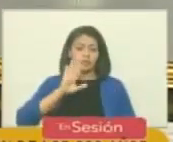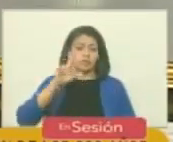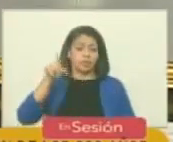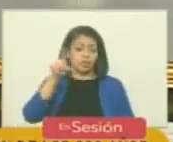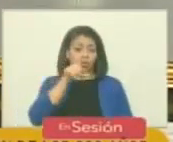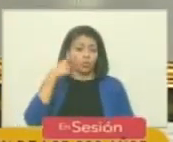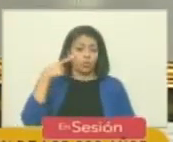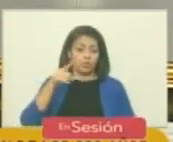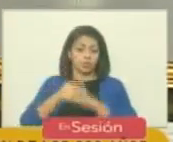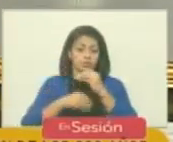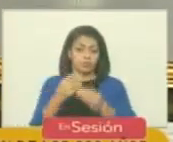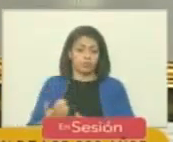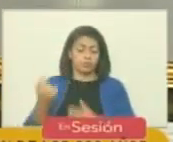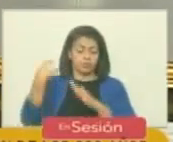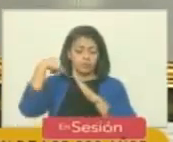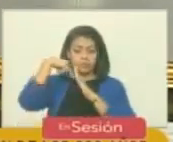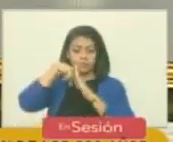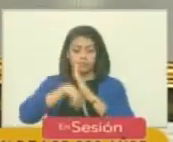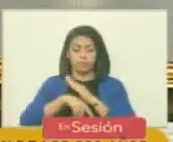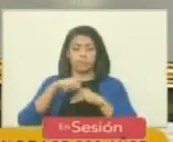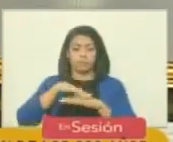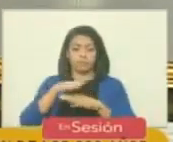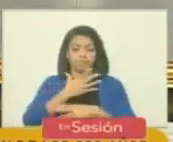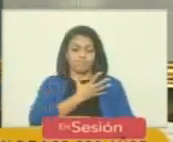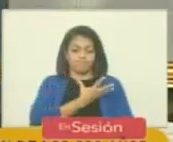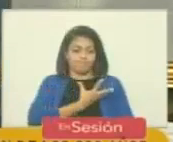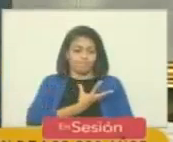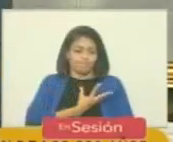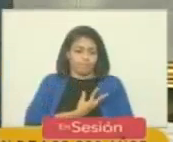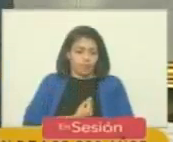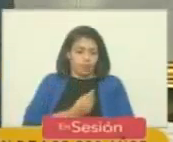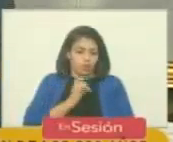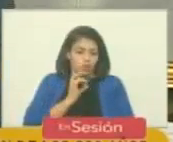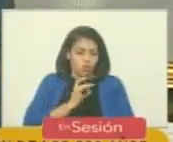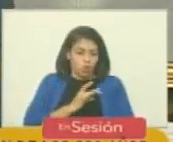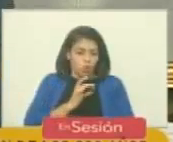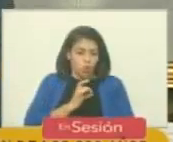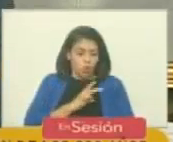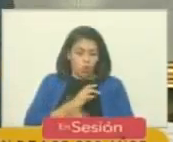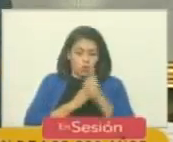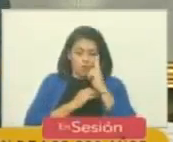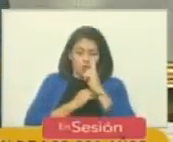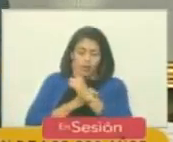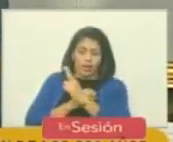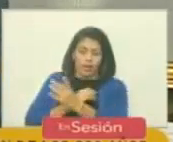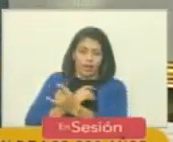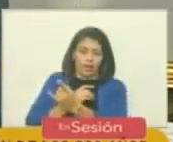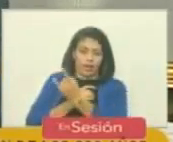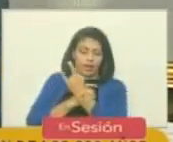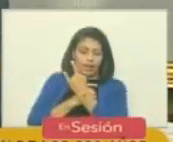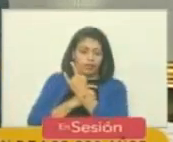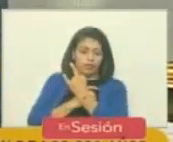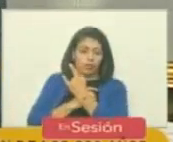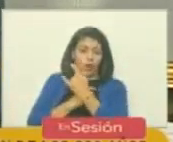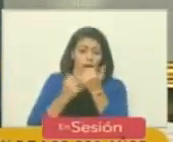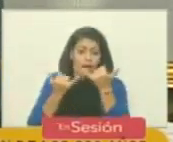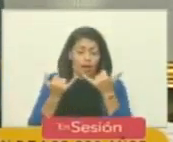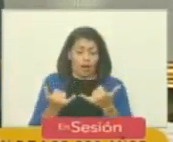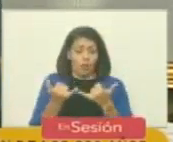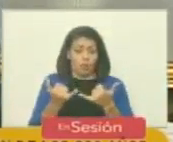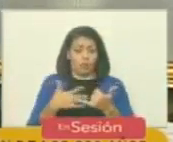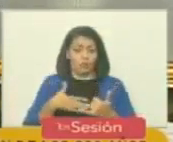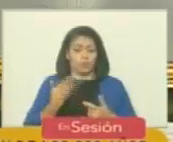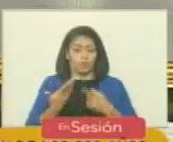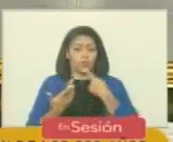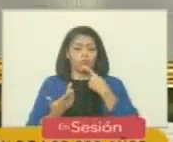no hubiera estado sumido tanto en la tristeza y en el dolor de verse traicionado pero es ahora que